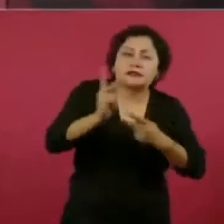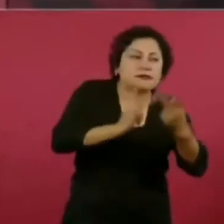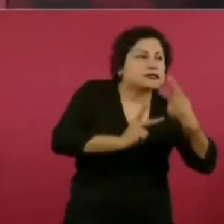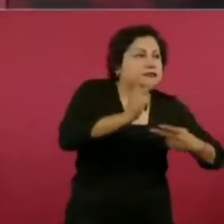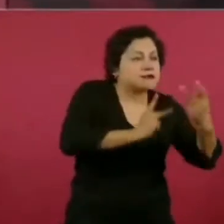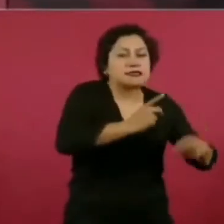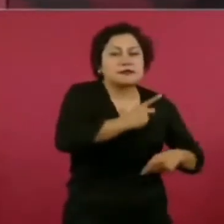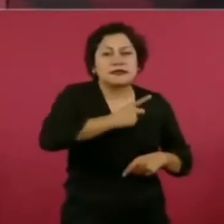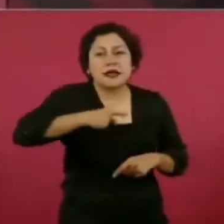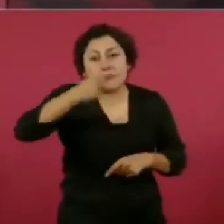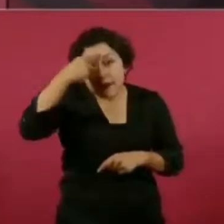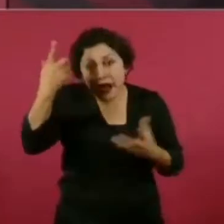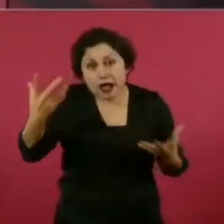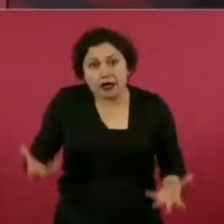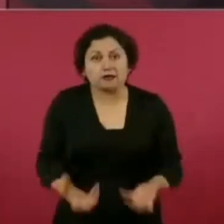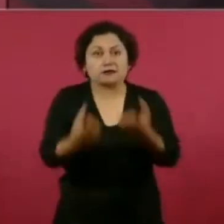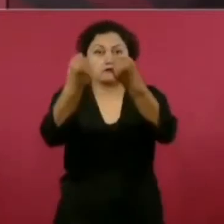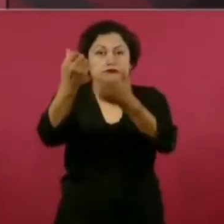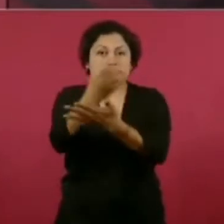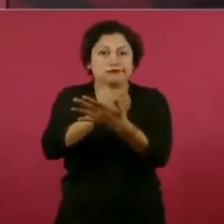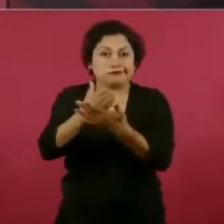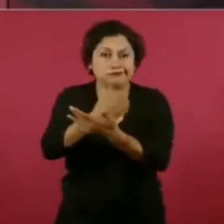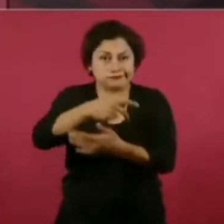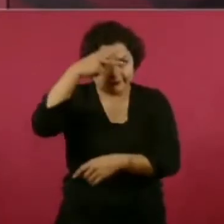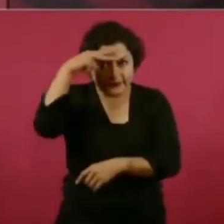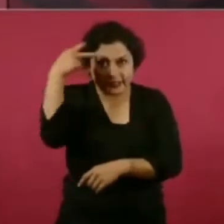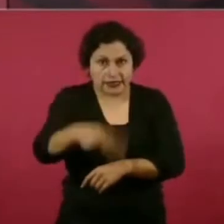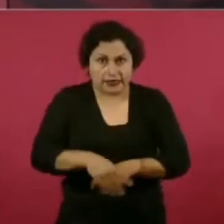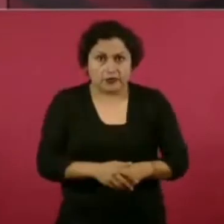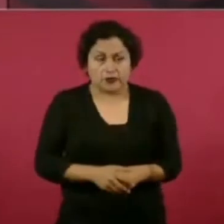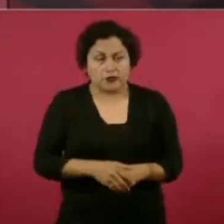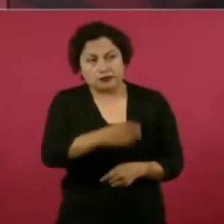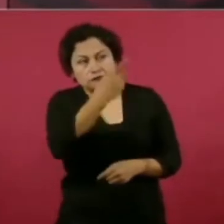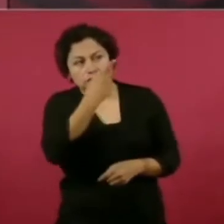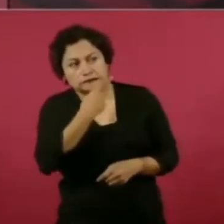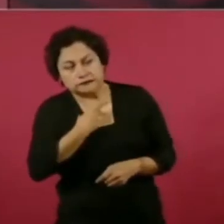endeudáramos, que